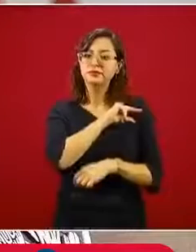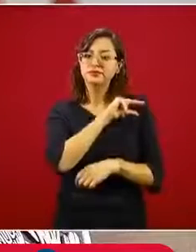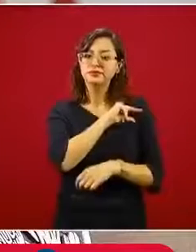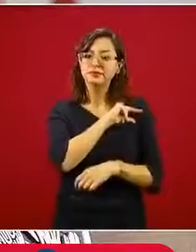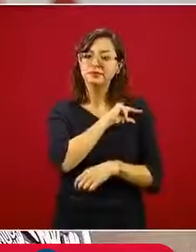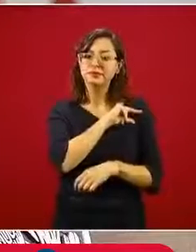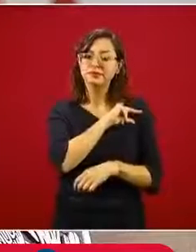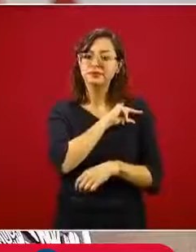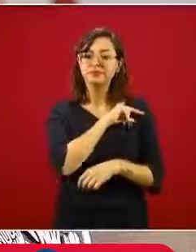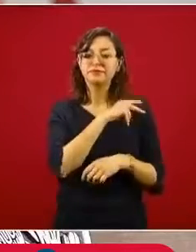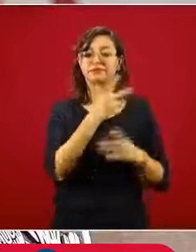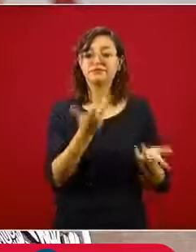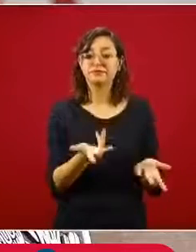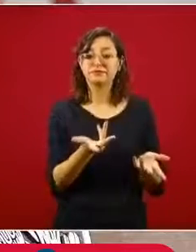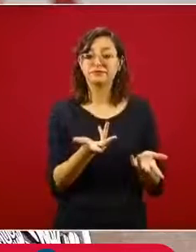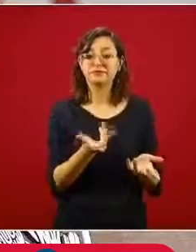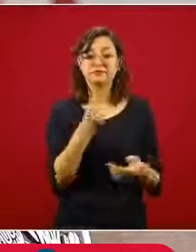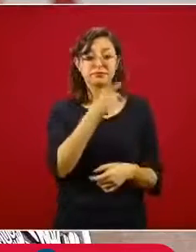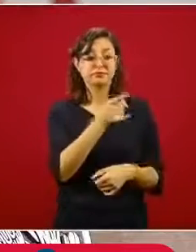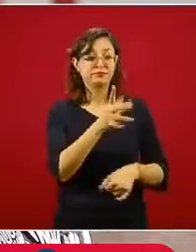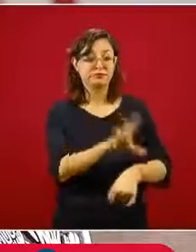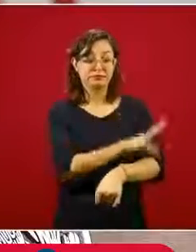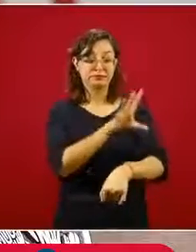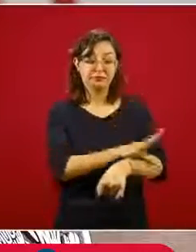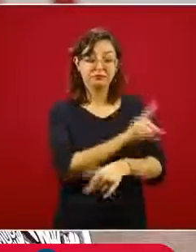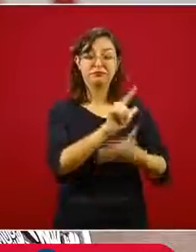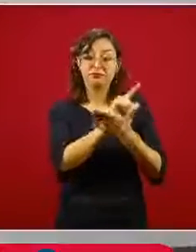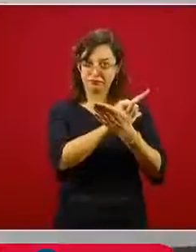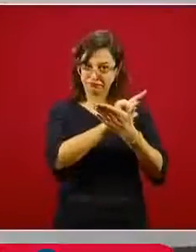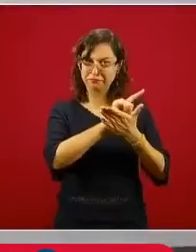de generación de energías limpias,